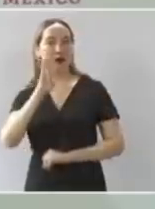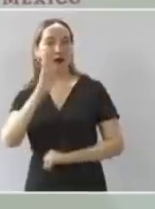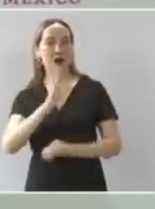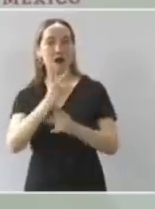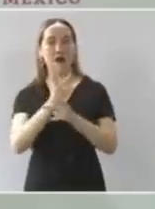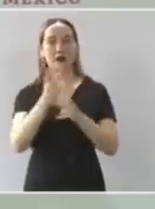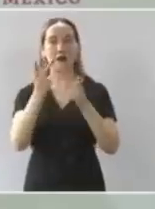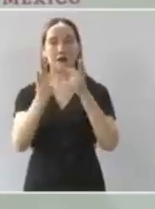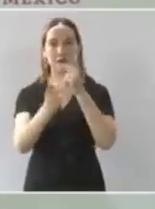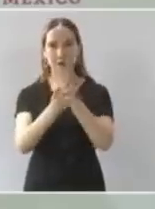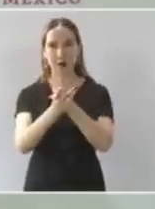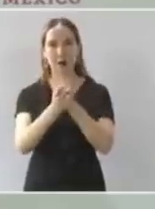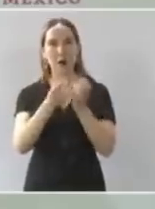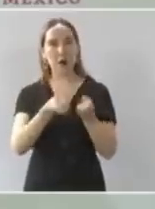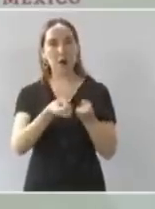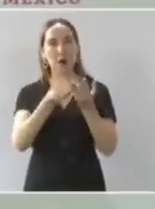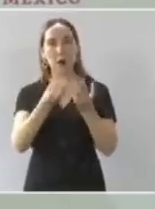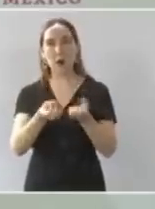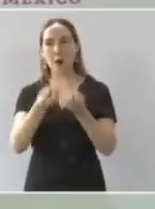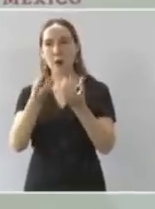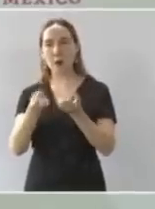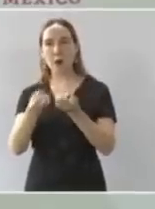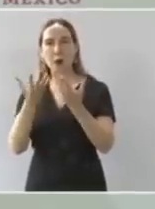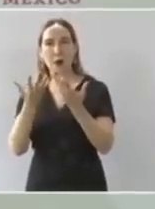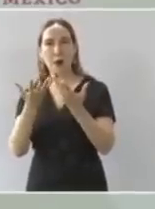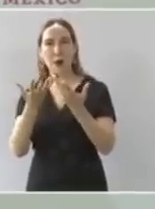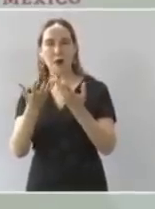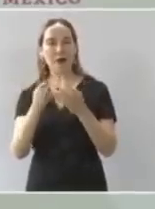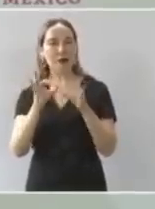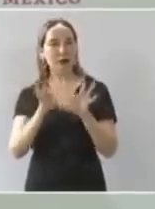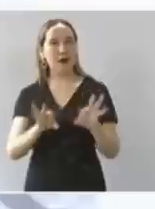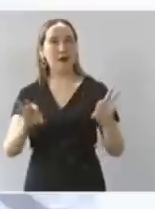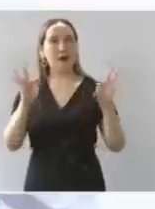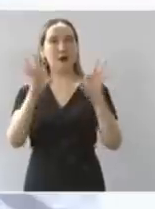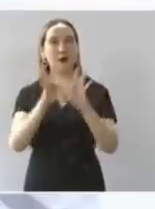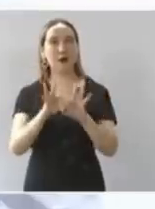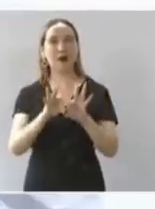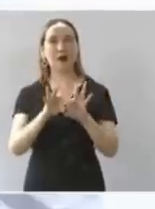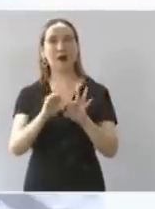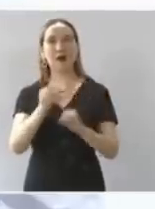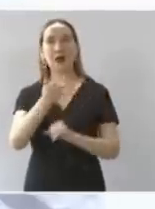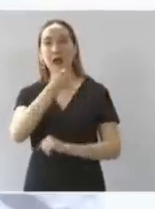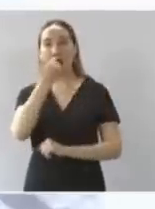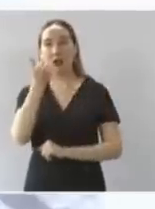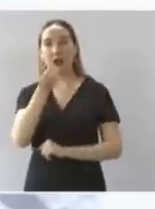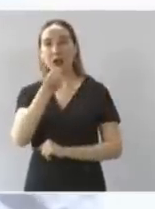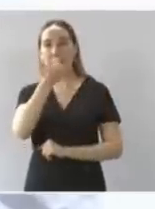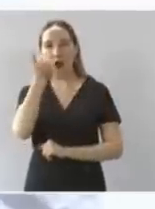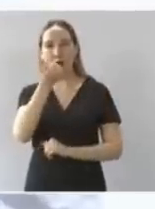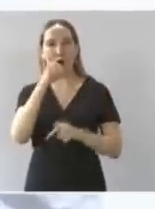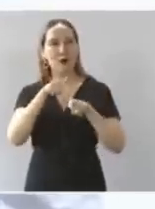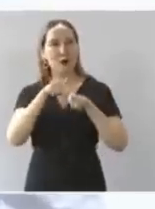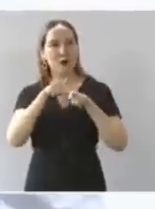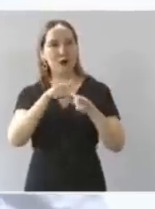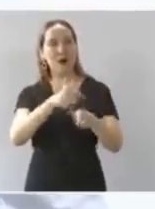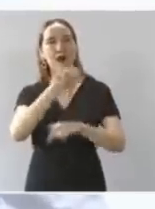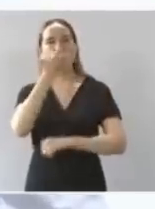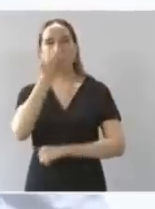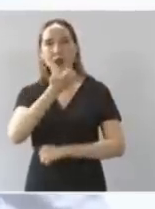ya hay menos abandono de la escuela menos deserción escolar